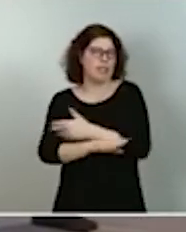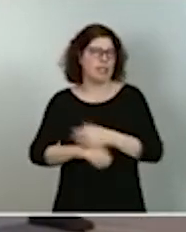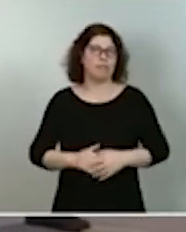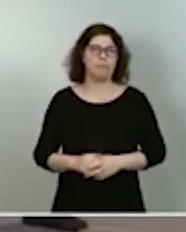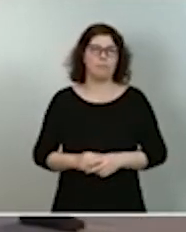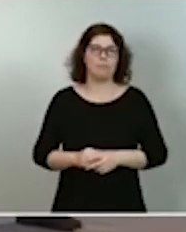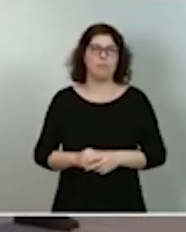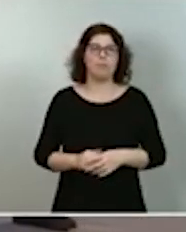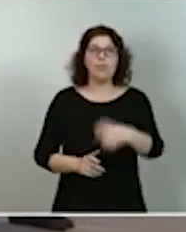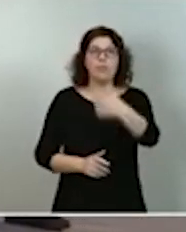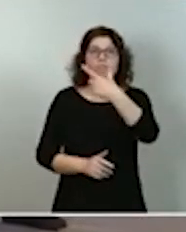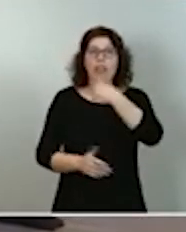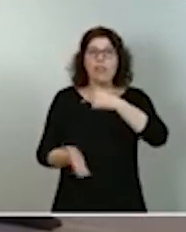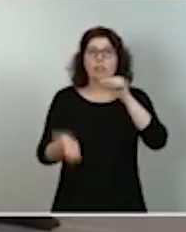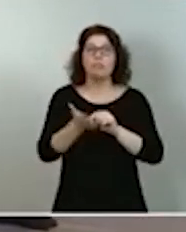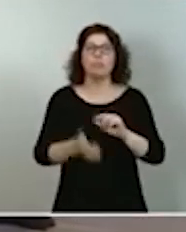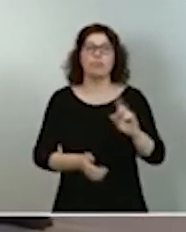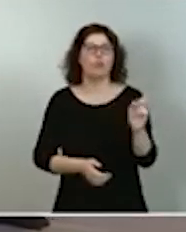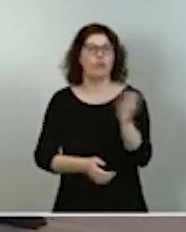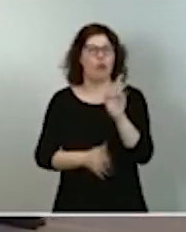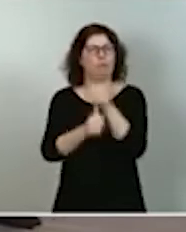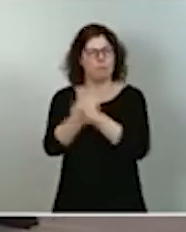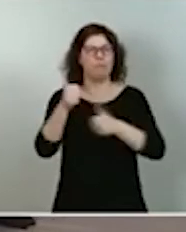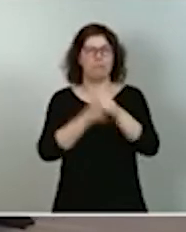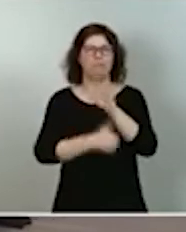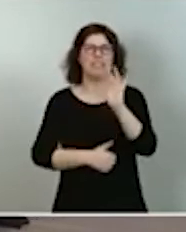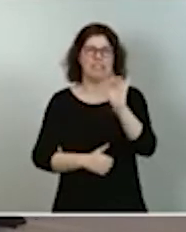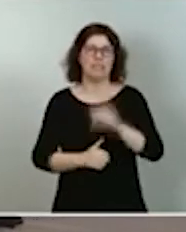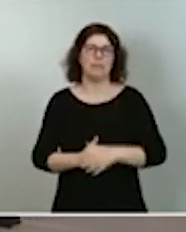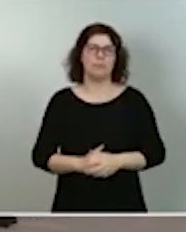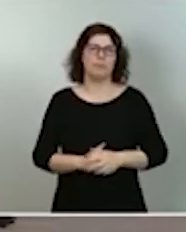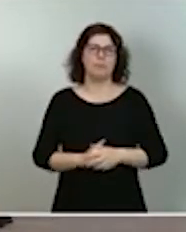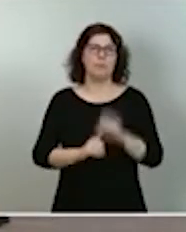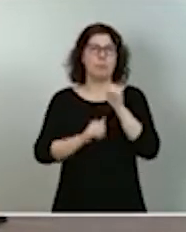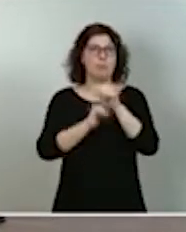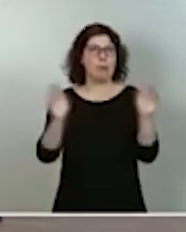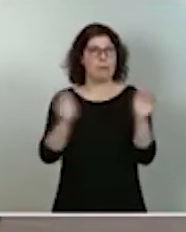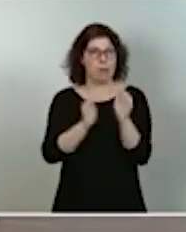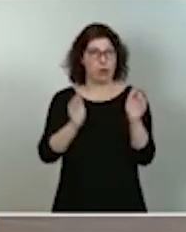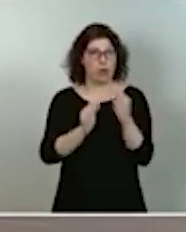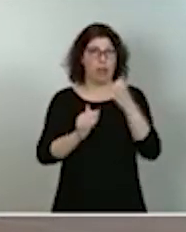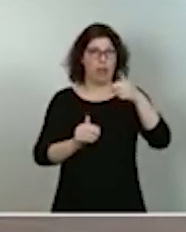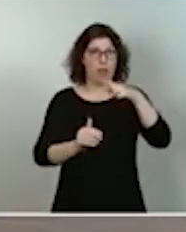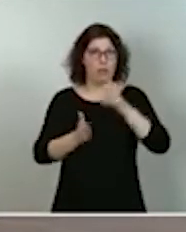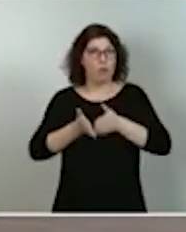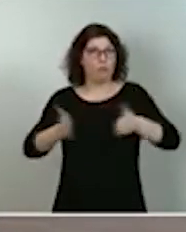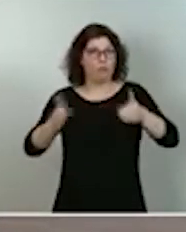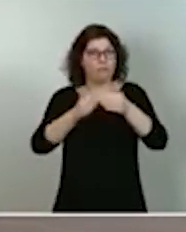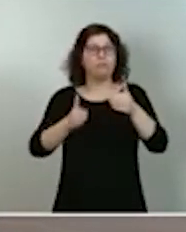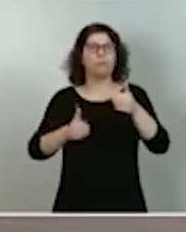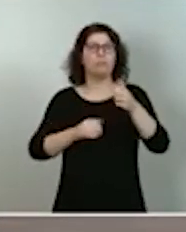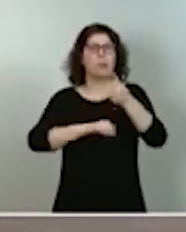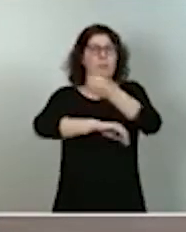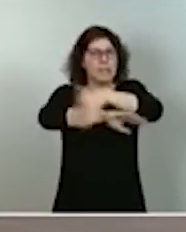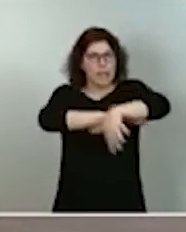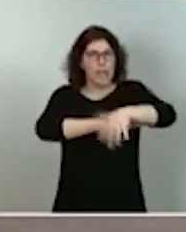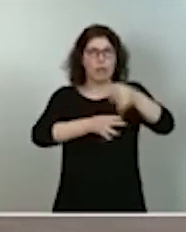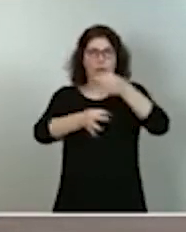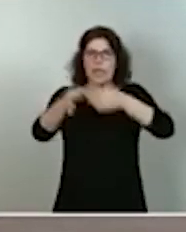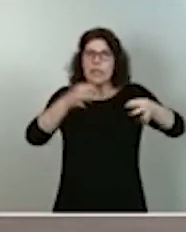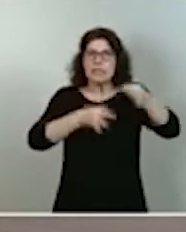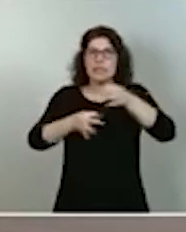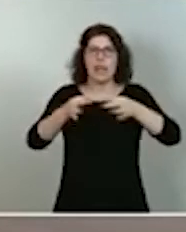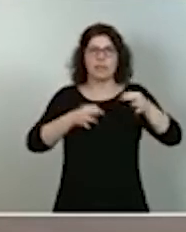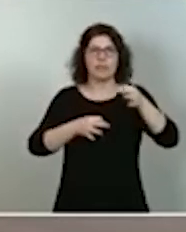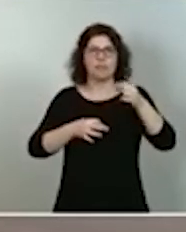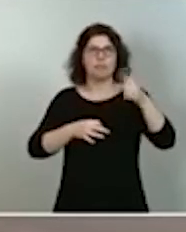ni rápido, pero sí es prioritario. El mar menor, el delta del Ebro, el litoral mediterráneo, las islas, la protección del perfil cantábrico.